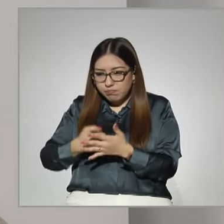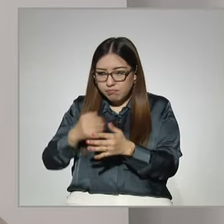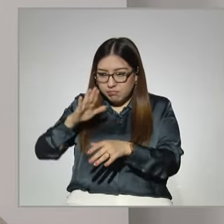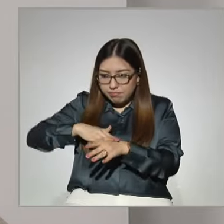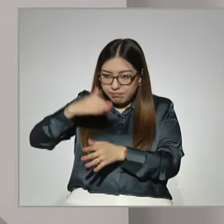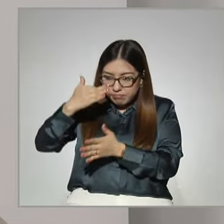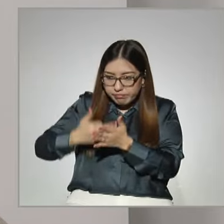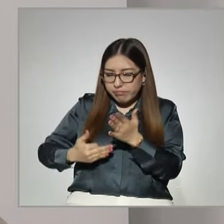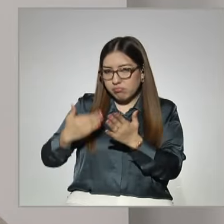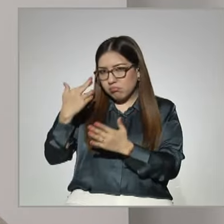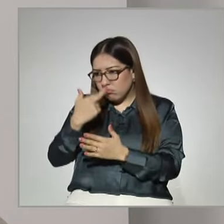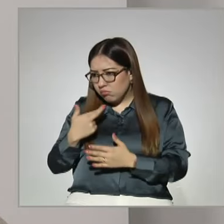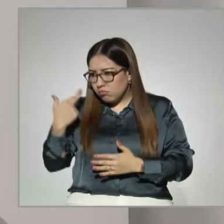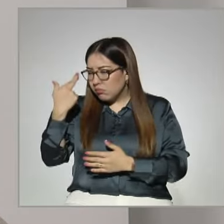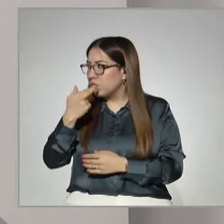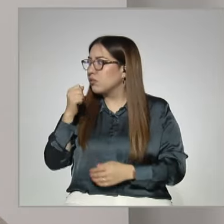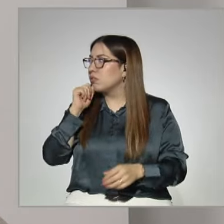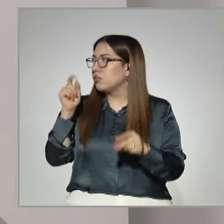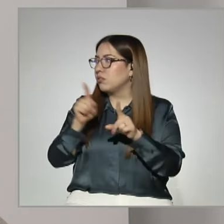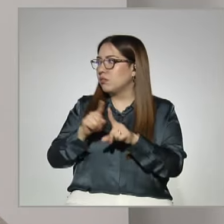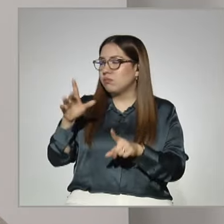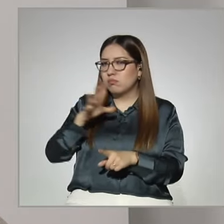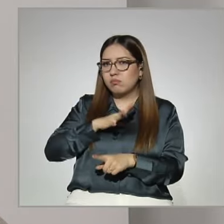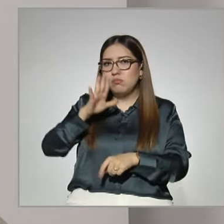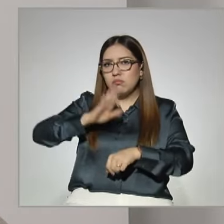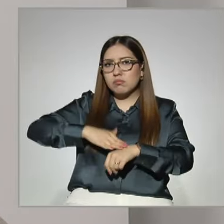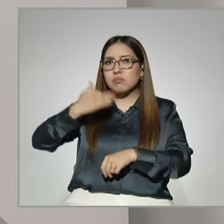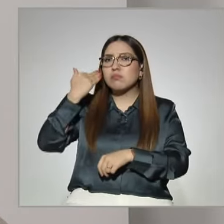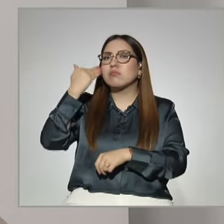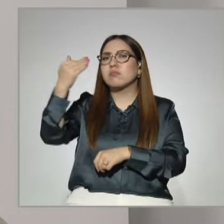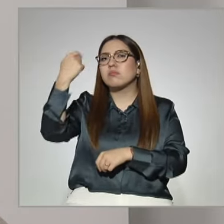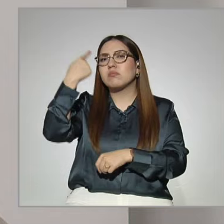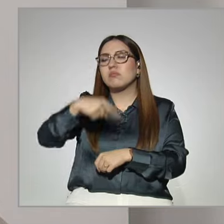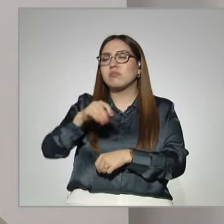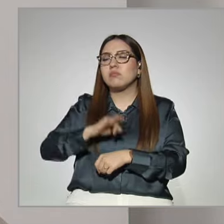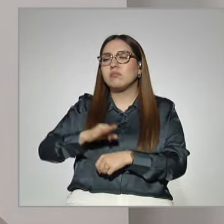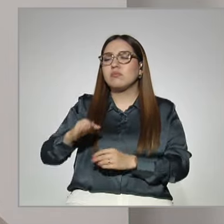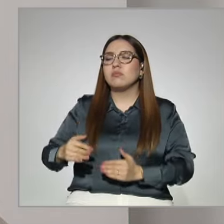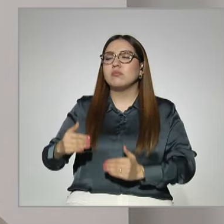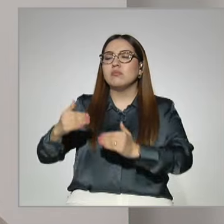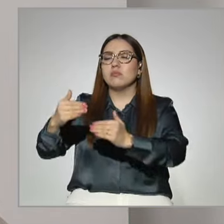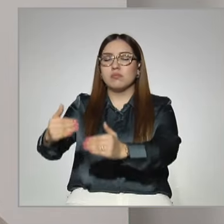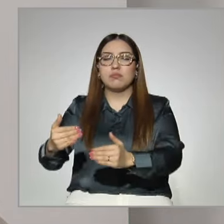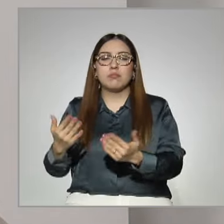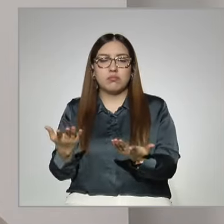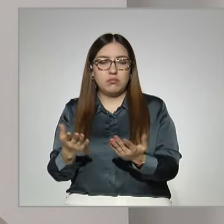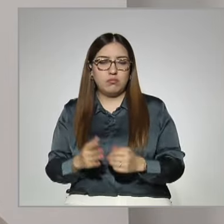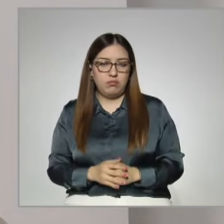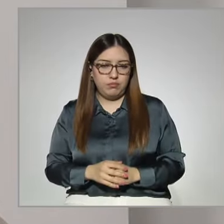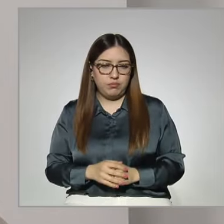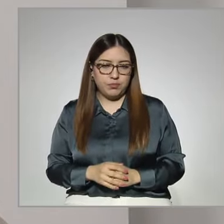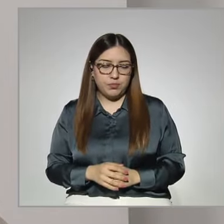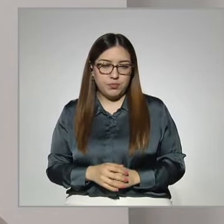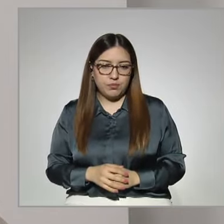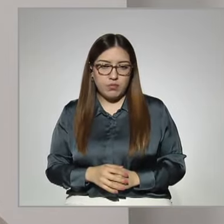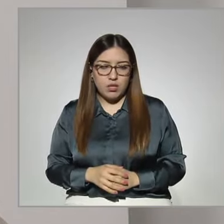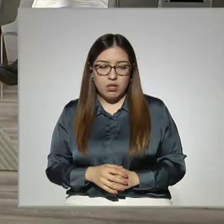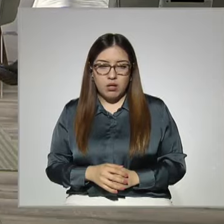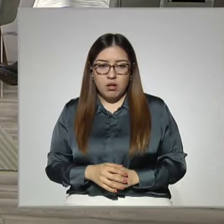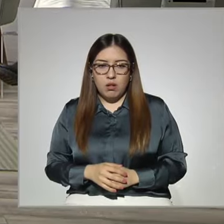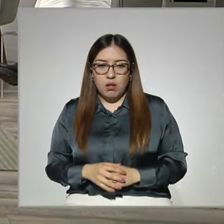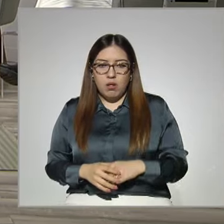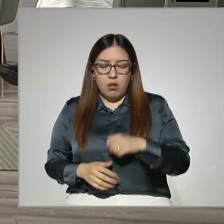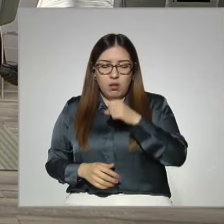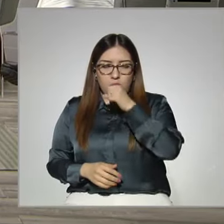las adaptaciones e incluso también se hacen ampliaciones de tiempo para entregas, en el caso de nosotros, que son tiempos específicos de entrega. Entonces,